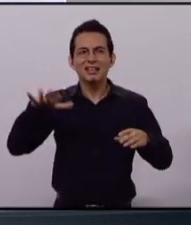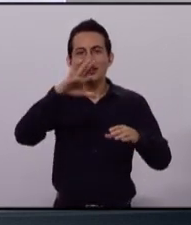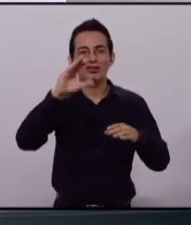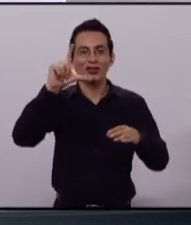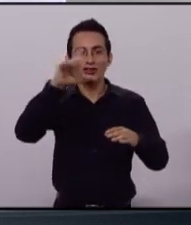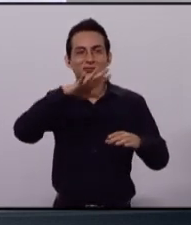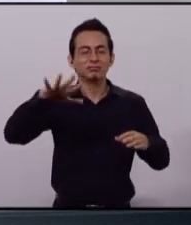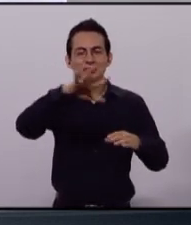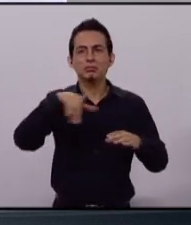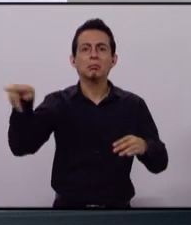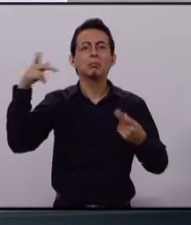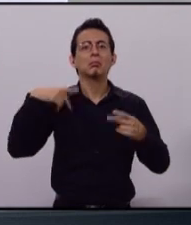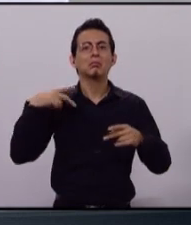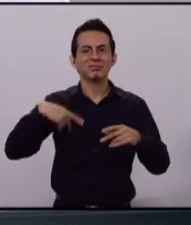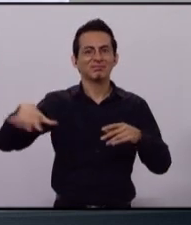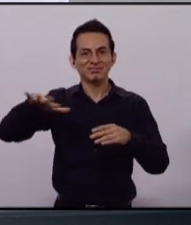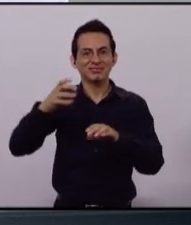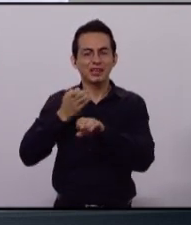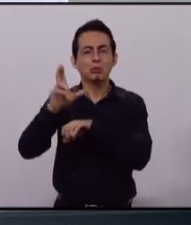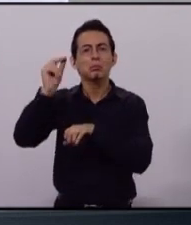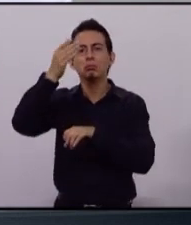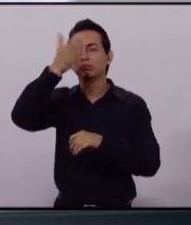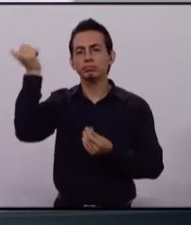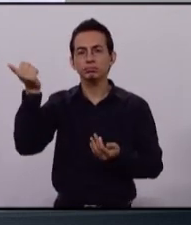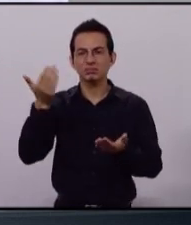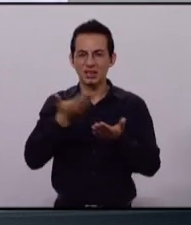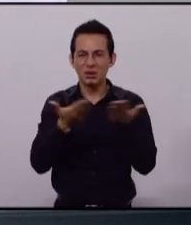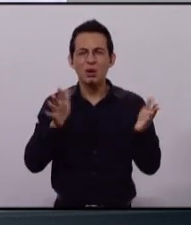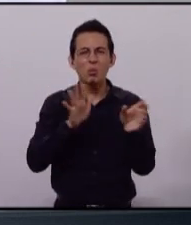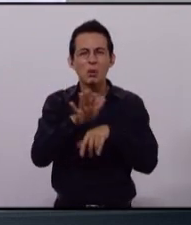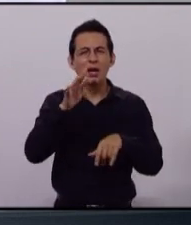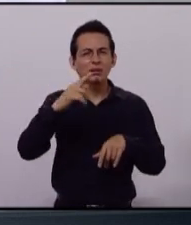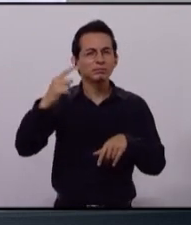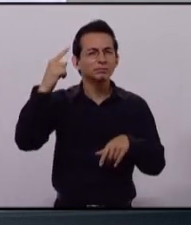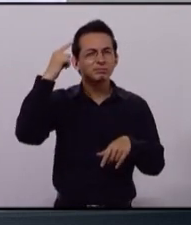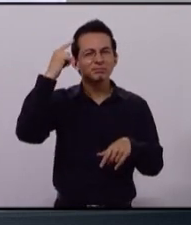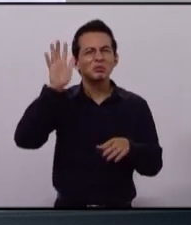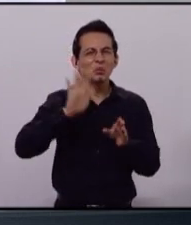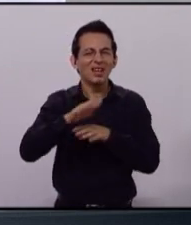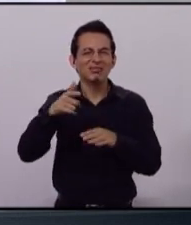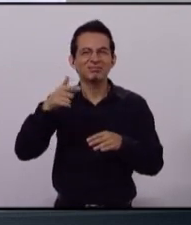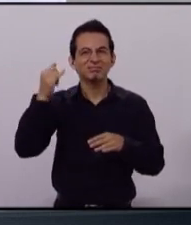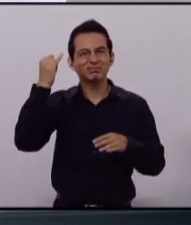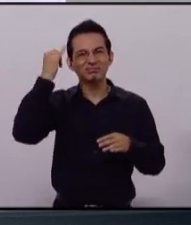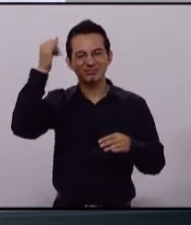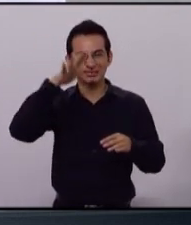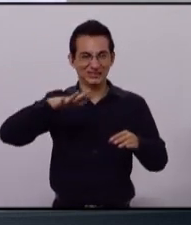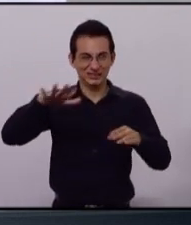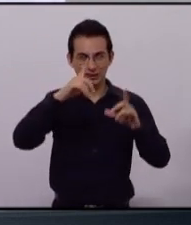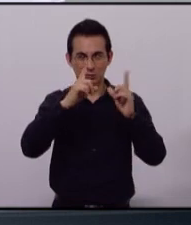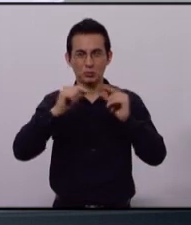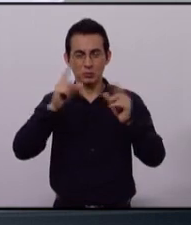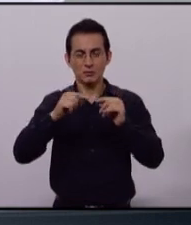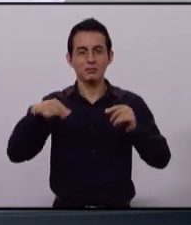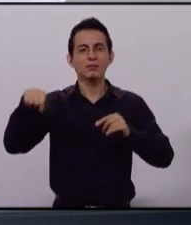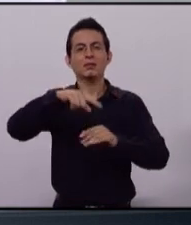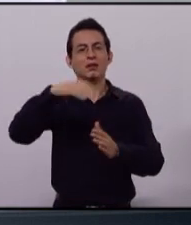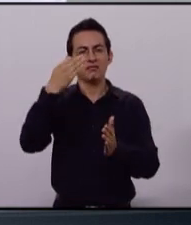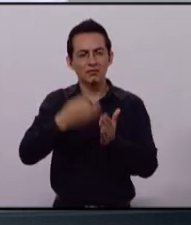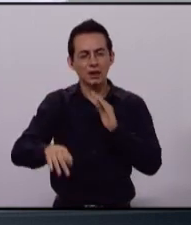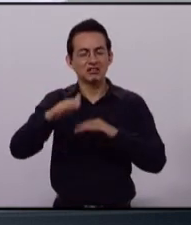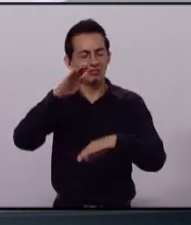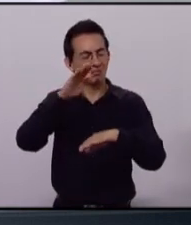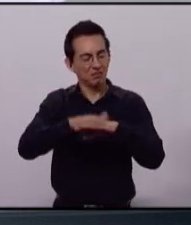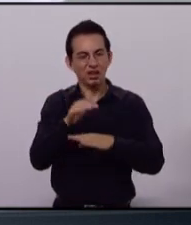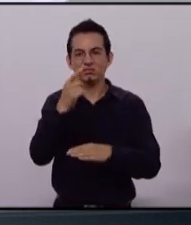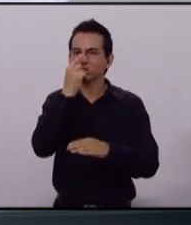autoridad tiene ubicadas. La principal y más sentida demanda de los zapopanos, sin lugar a dudas, es la seguridad pública.